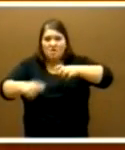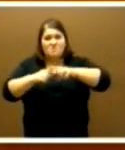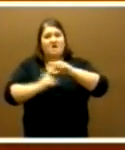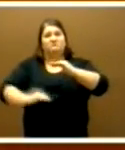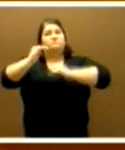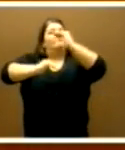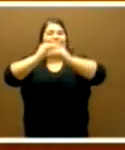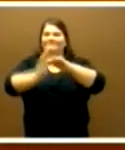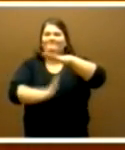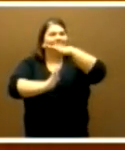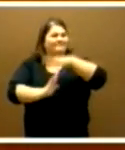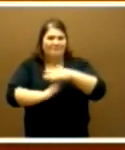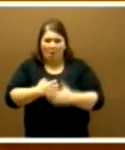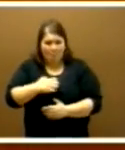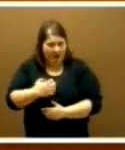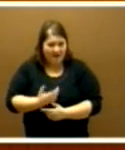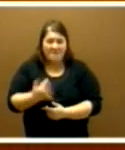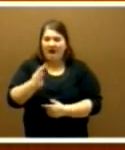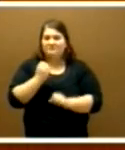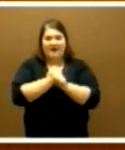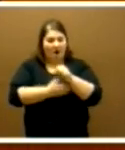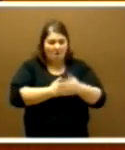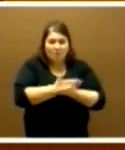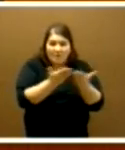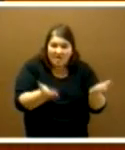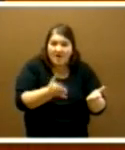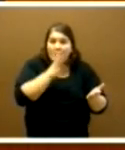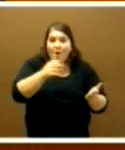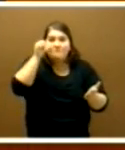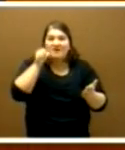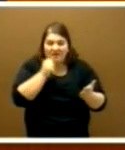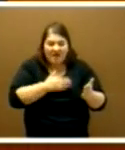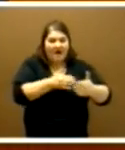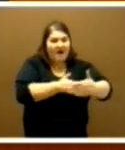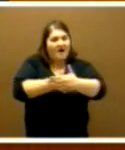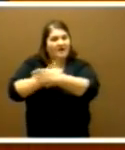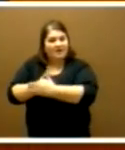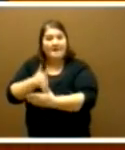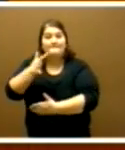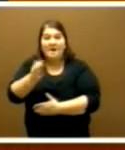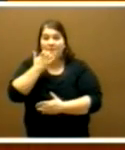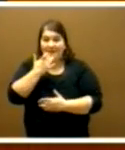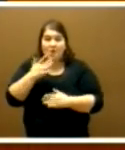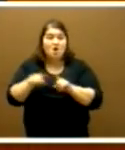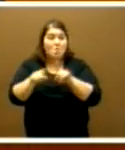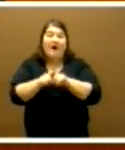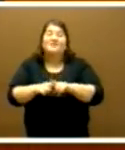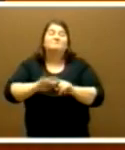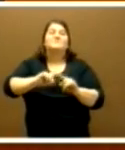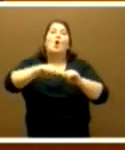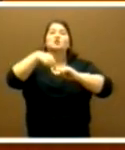en la salida temporal o definitiva del mercado de trabajo por causa de la maternidad y en el efecto del techo de cristal.